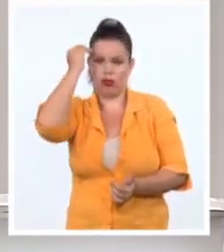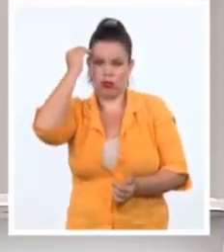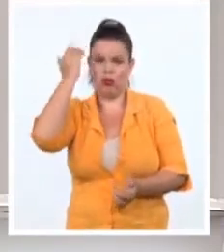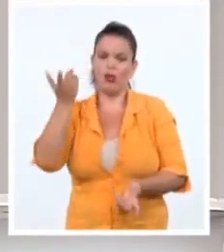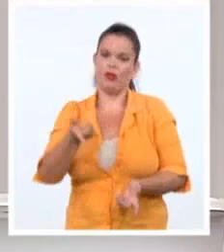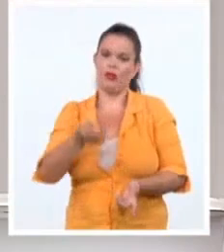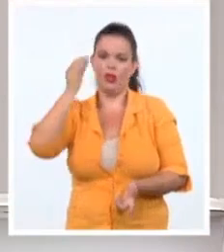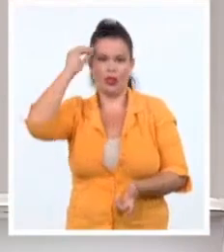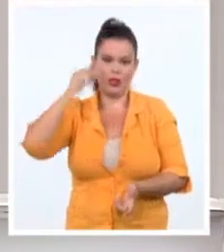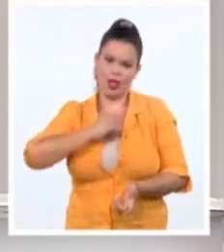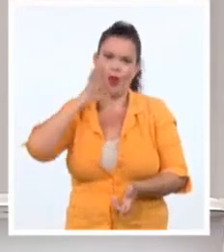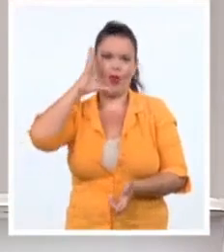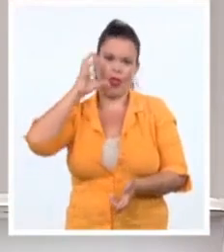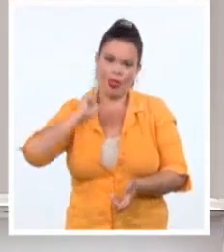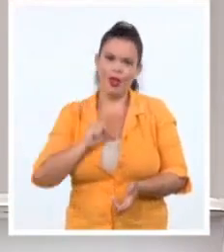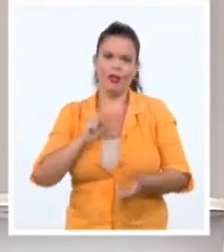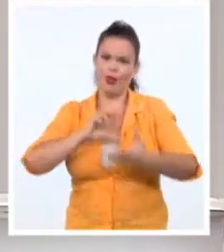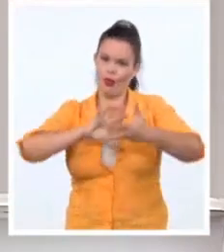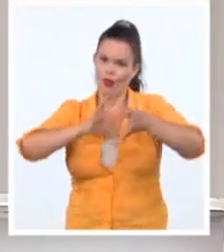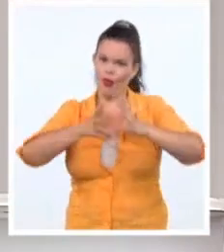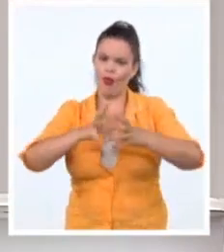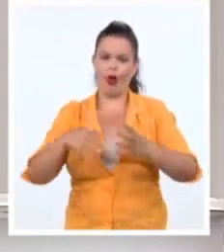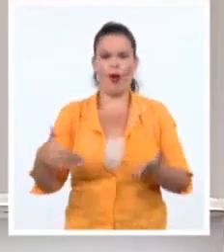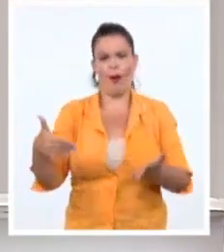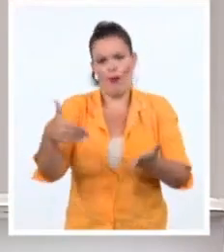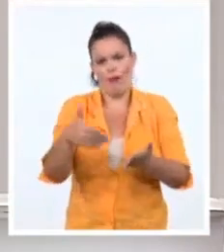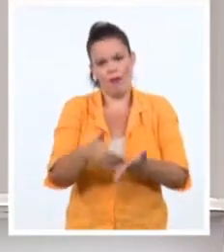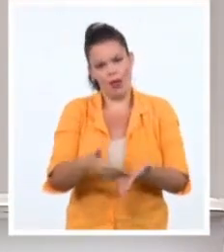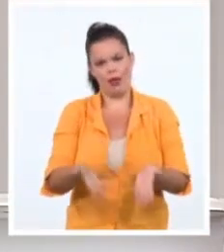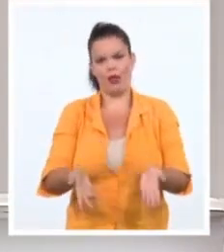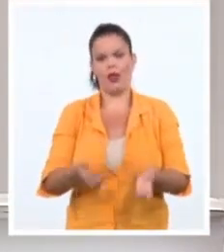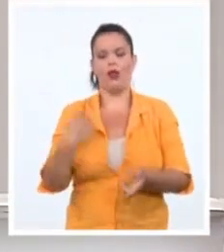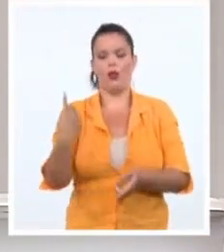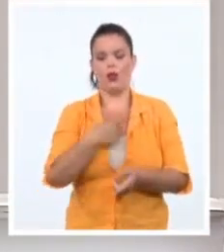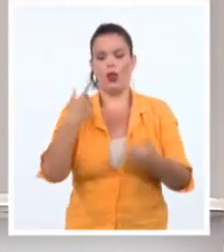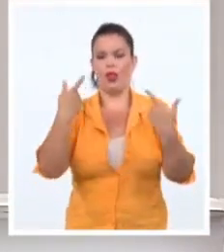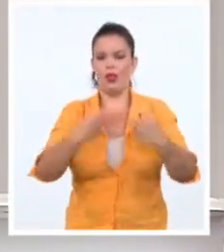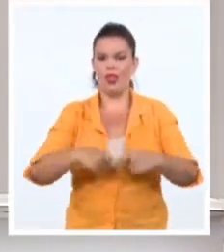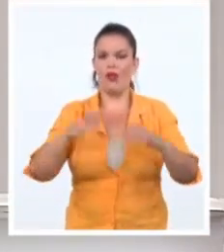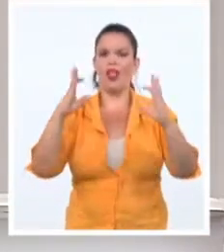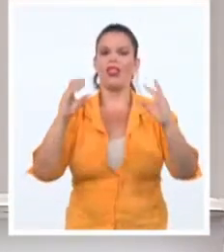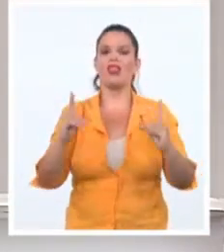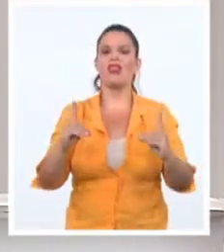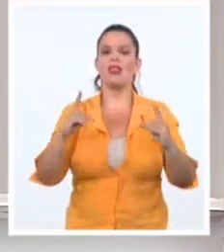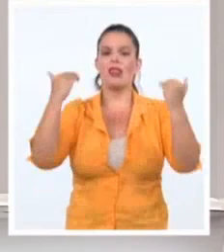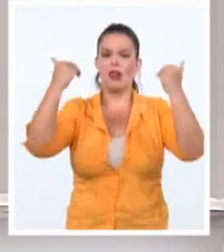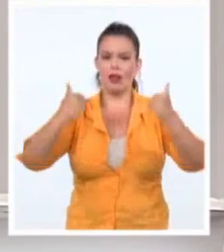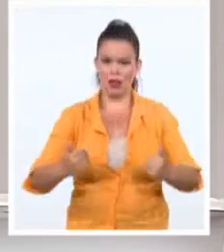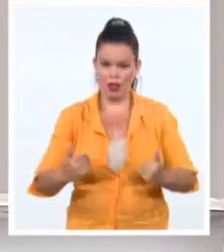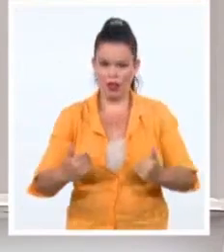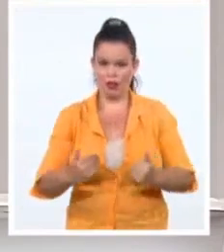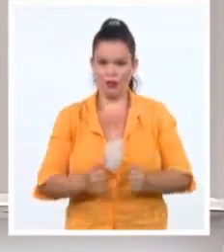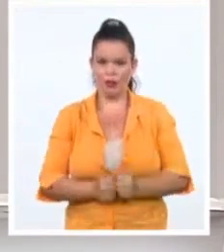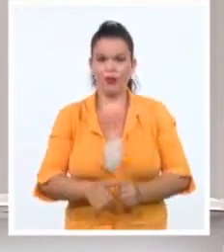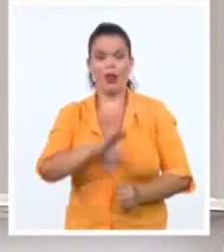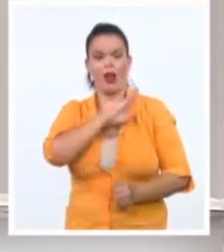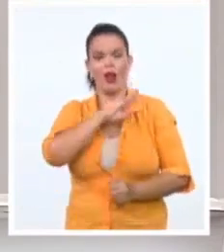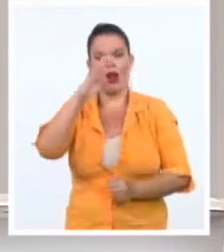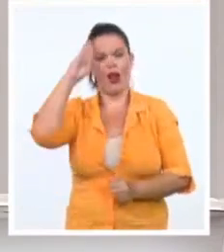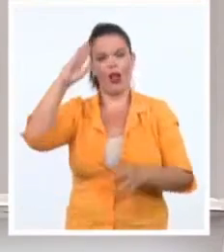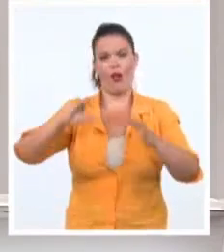en la firmeza, en la dignidad de nuestras invictas Fuerzas Armadas Revolucionarias,